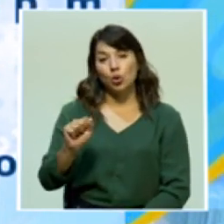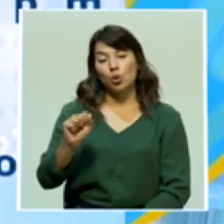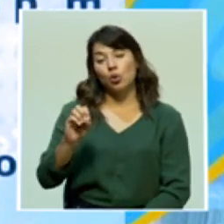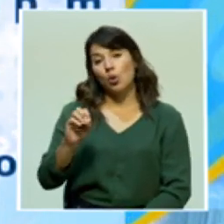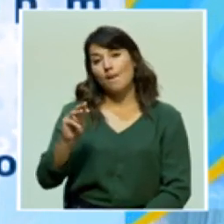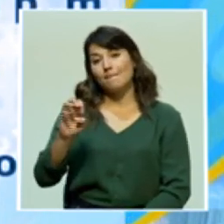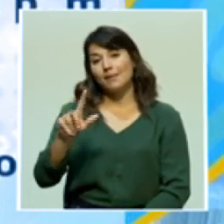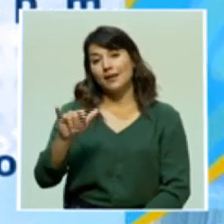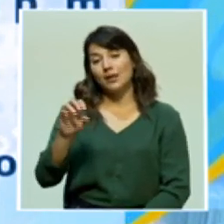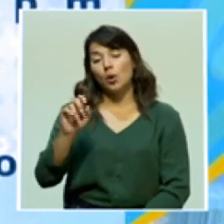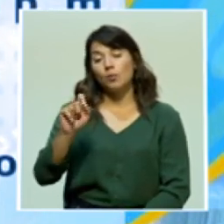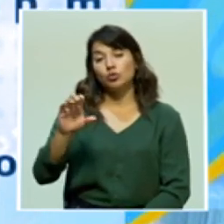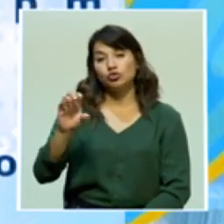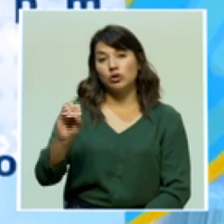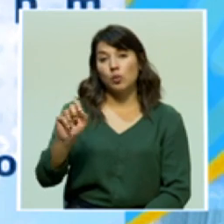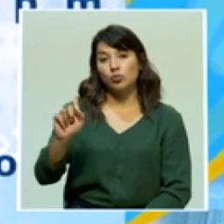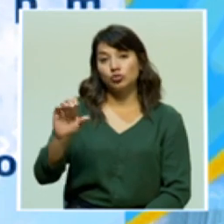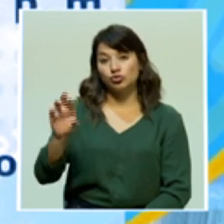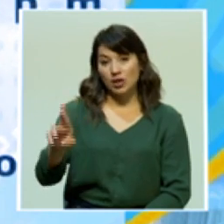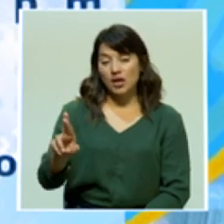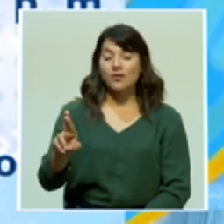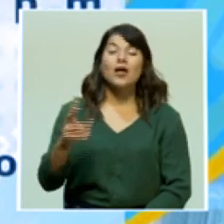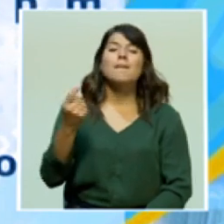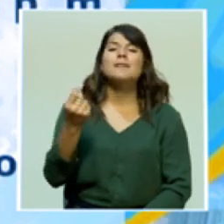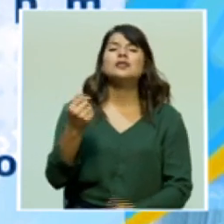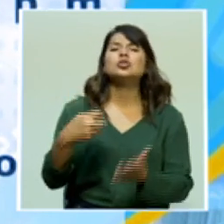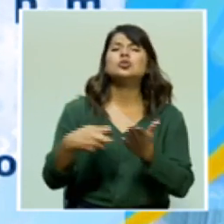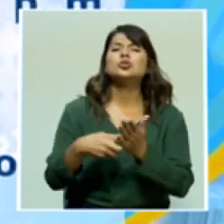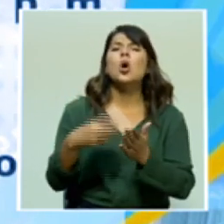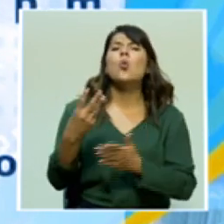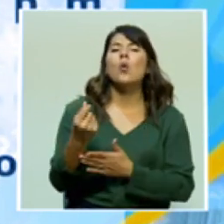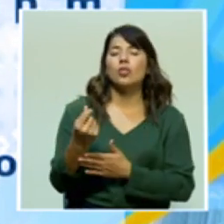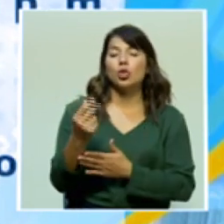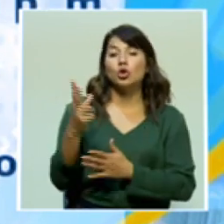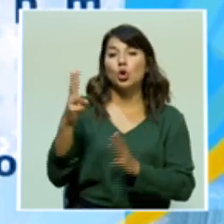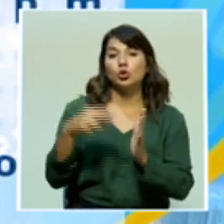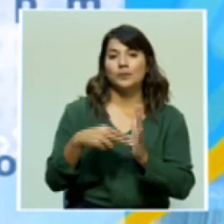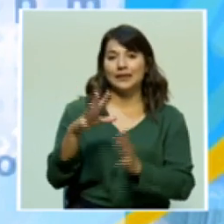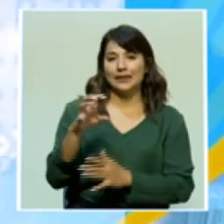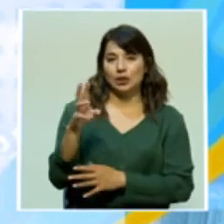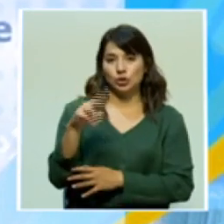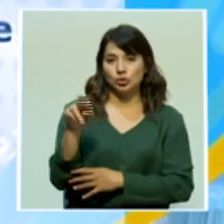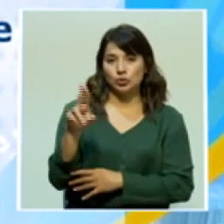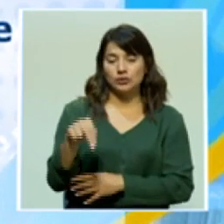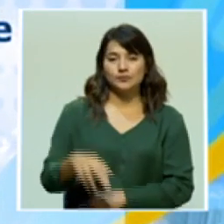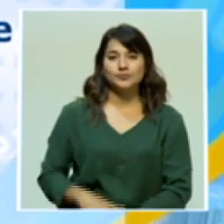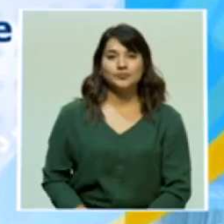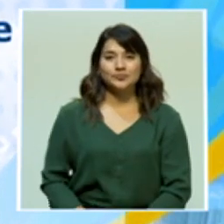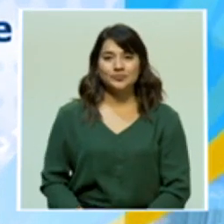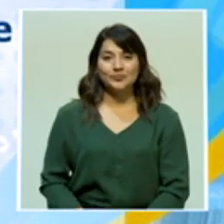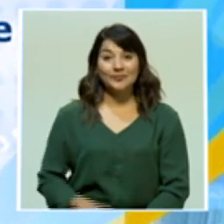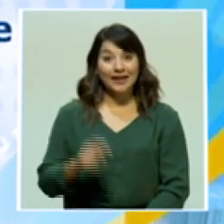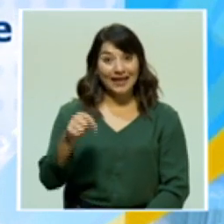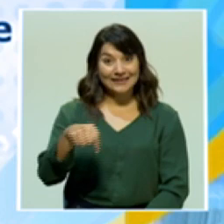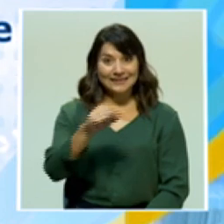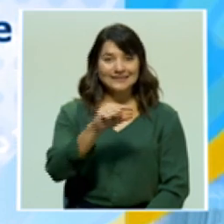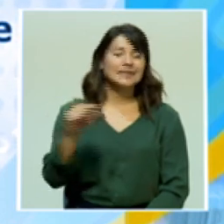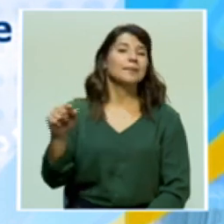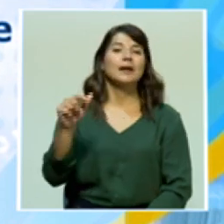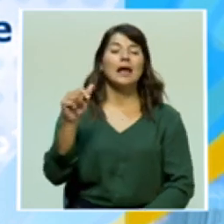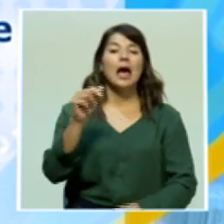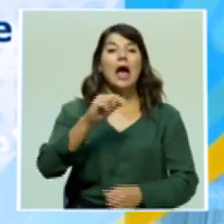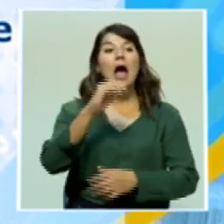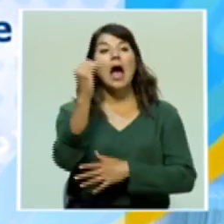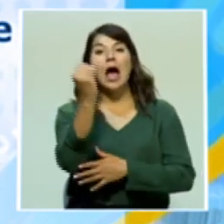sección cartelera. El valor de cada entrada es de 2.500 colones. Durante esta semana, las artes